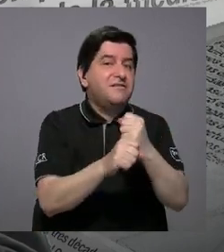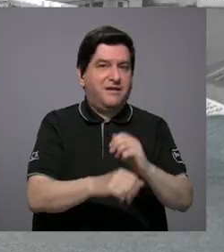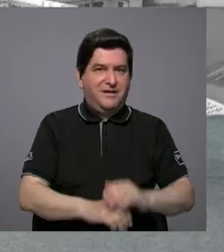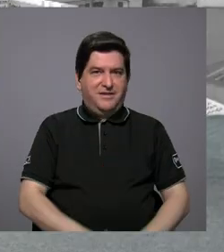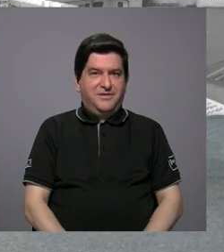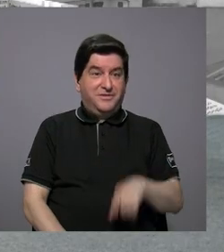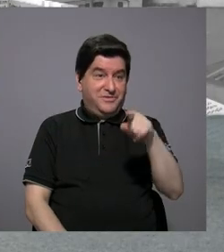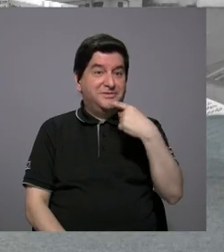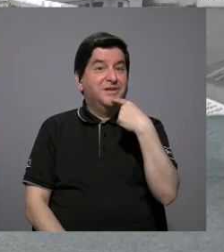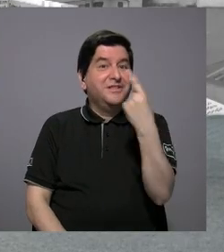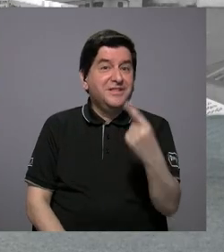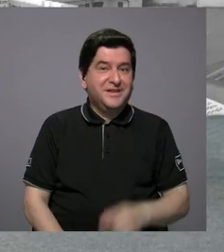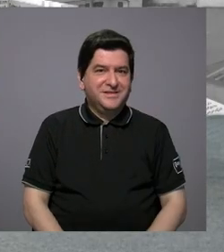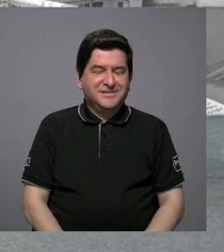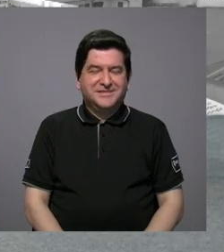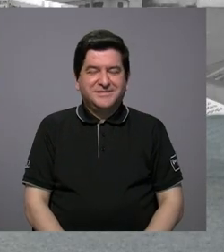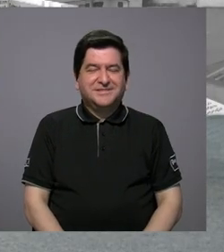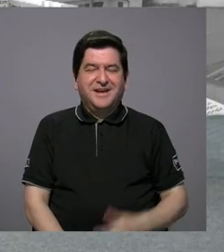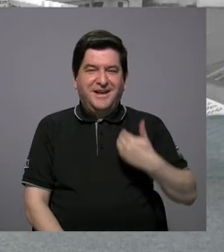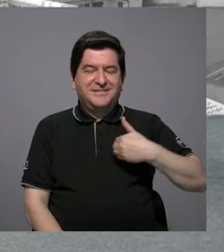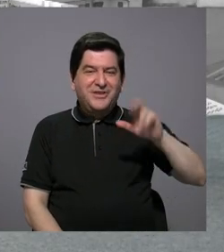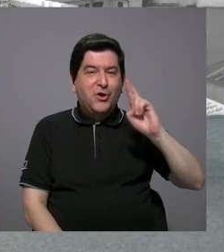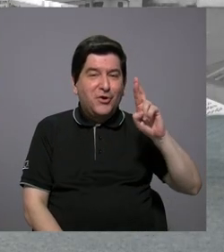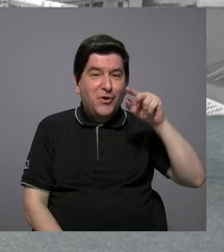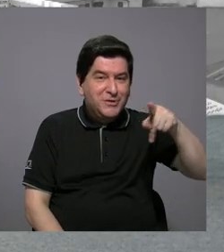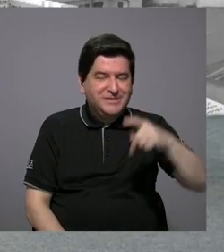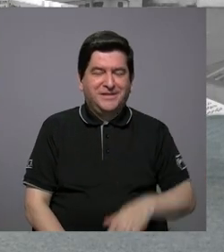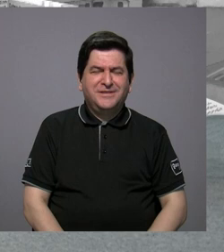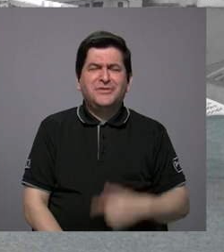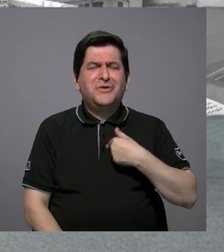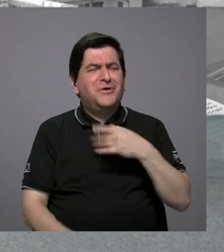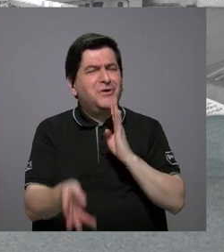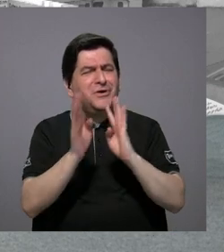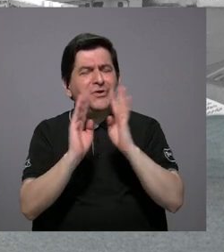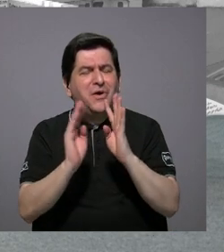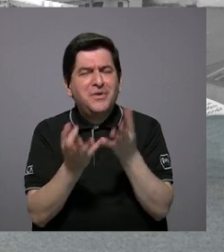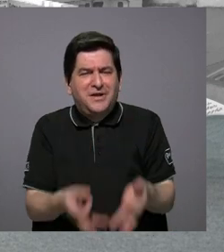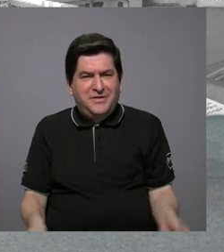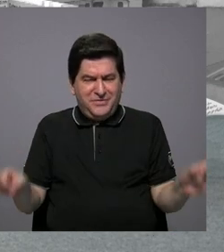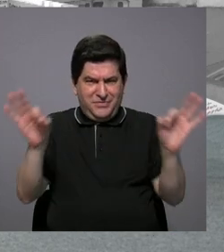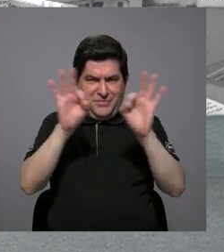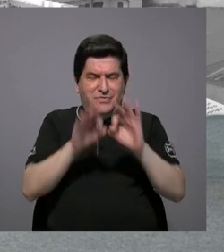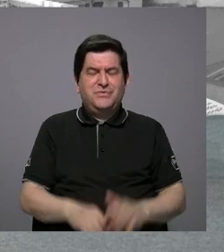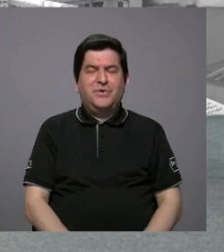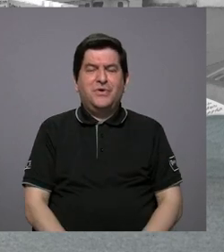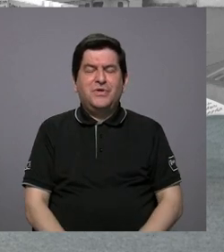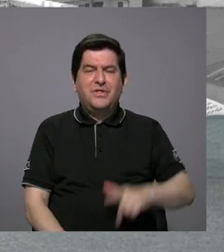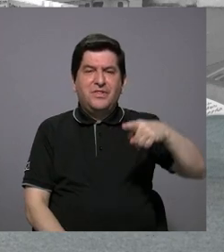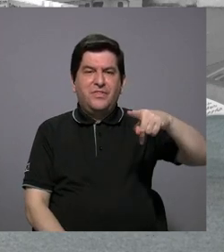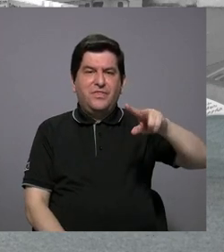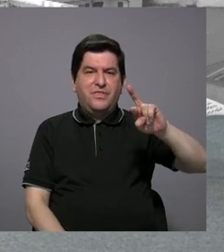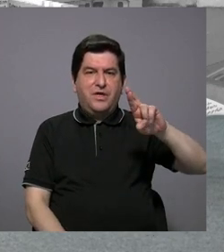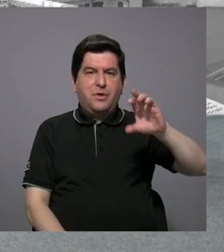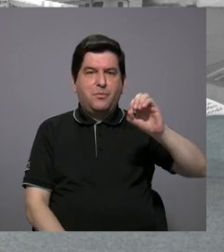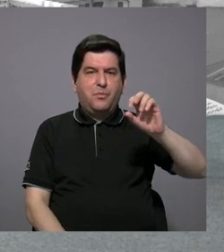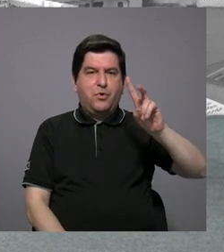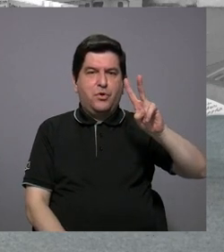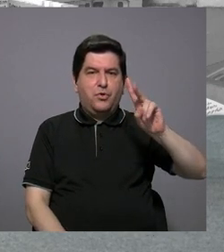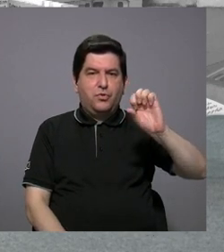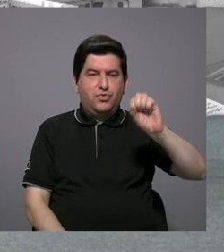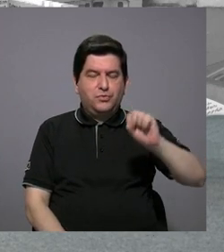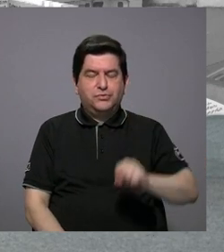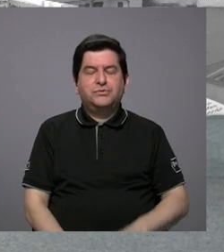Exactamente, precisamente yo quería hablar algo muy específico sobre PRODUS. PRODUS tiene